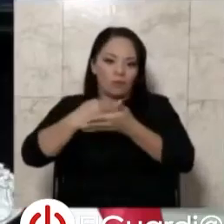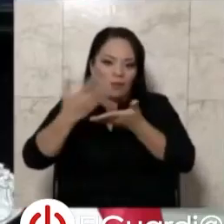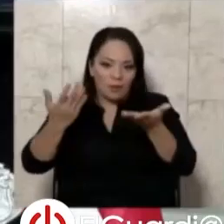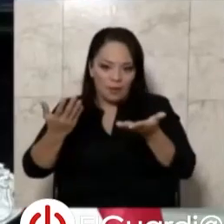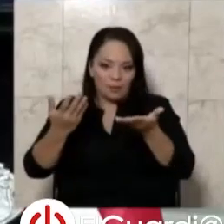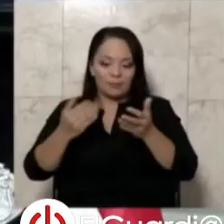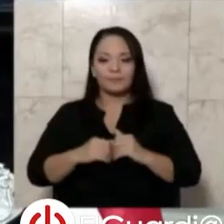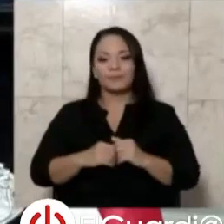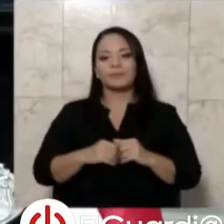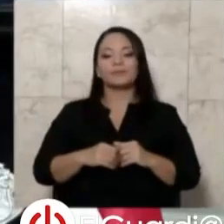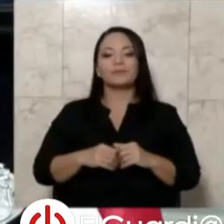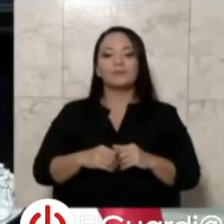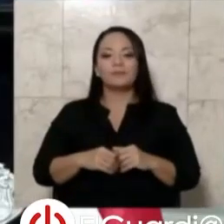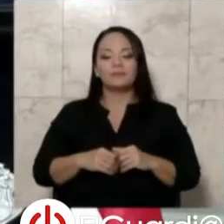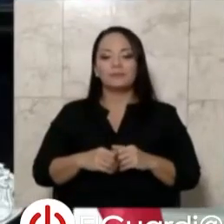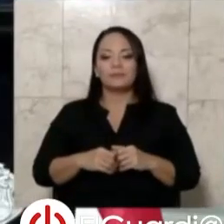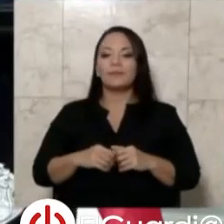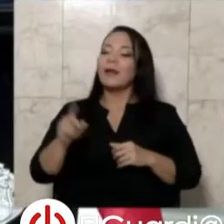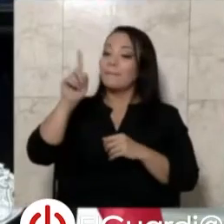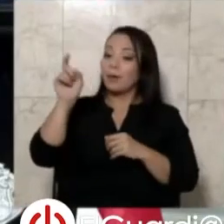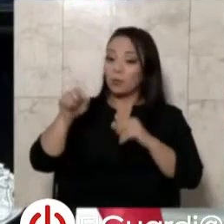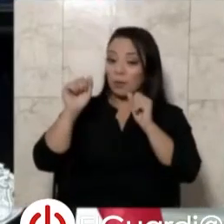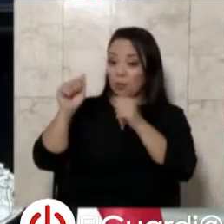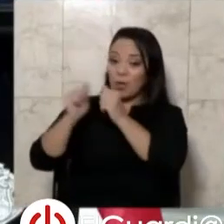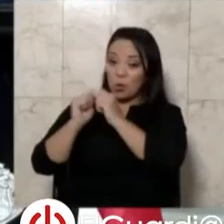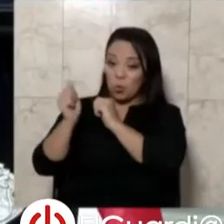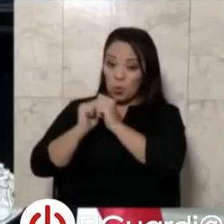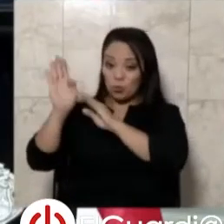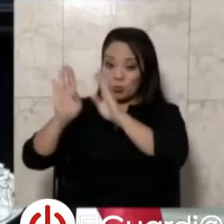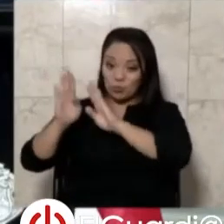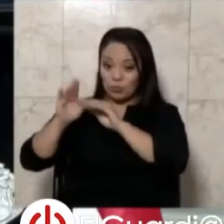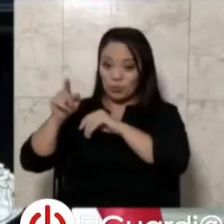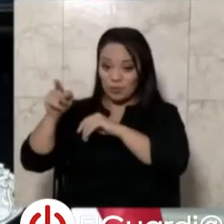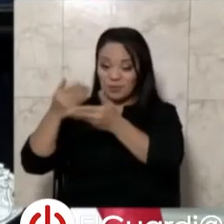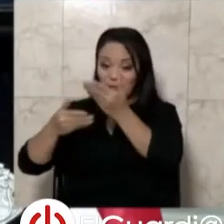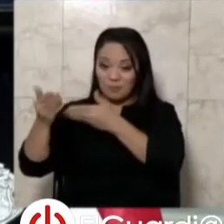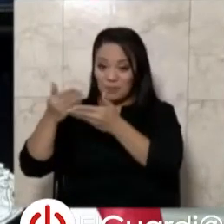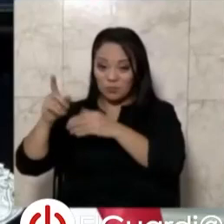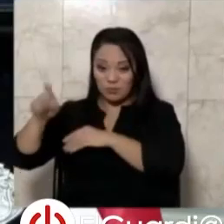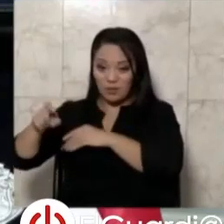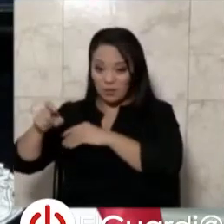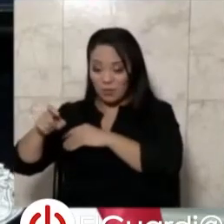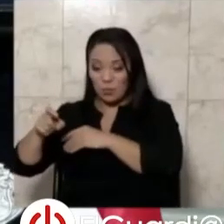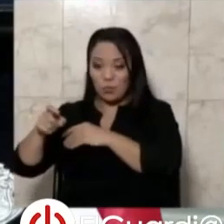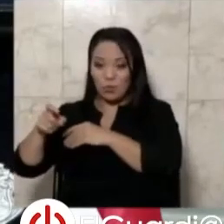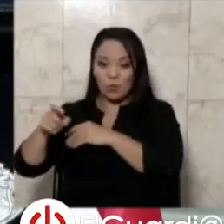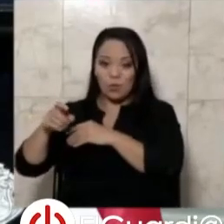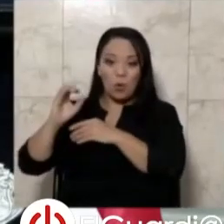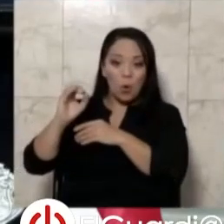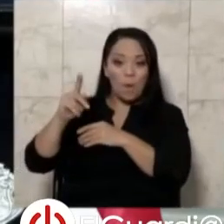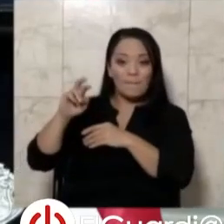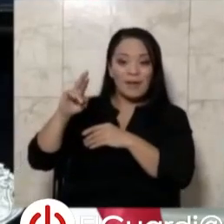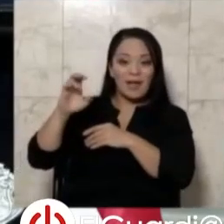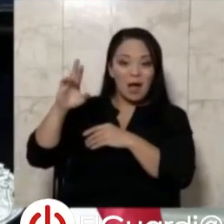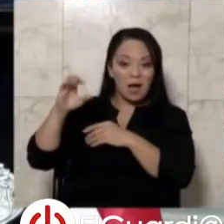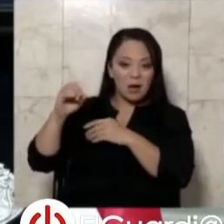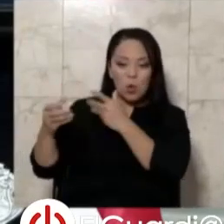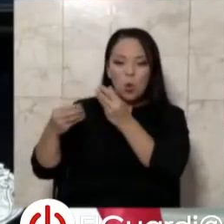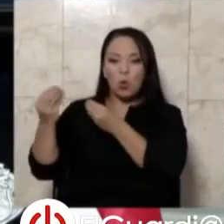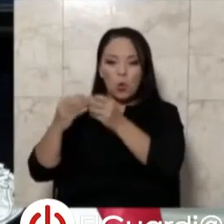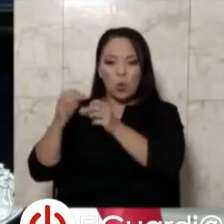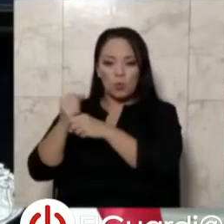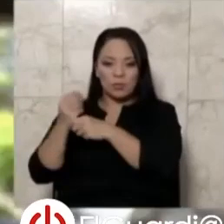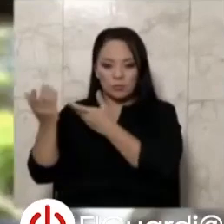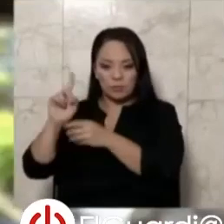Entonces, ¿se puede hacer una licitación en ese servicio? ¿O era indispensable hacerlo en precario o en, como lo hicimos, señor